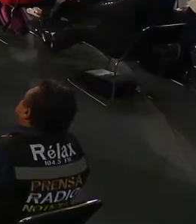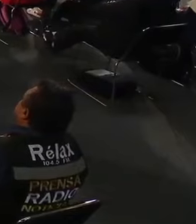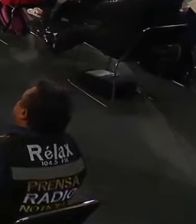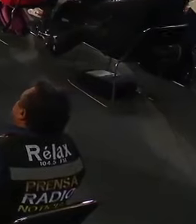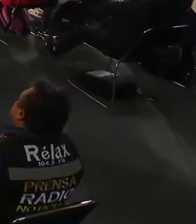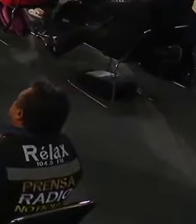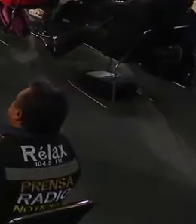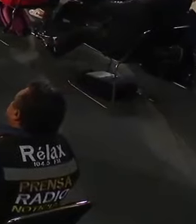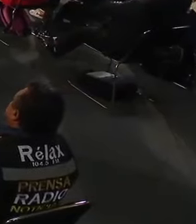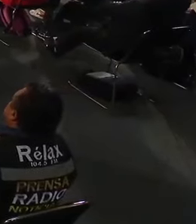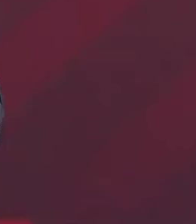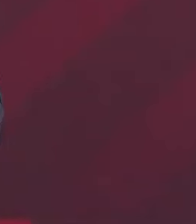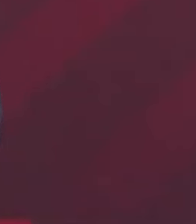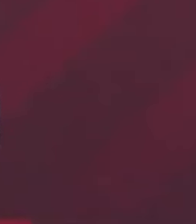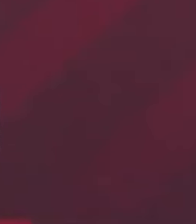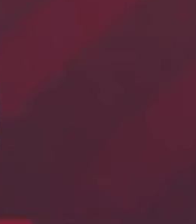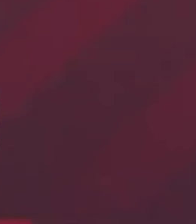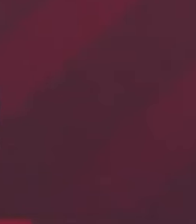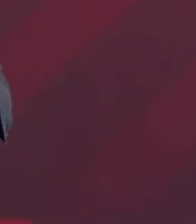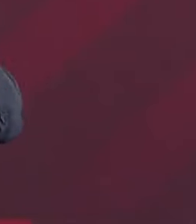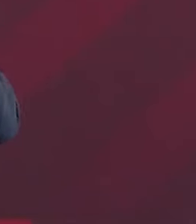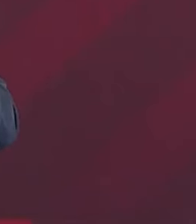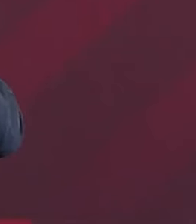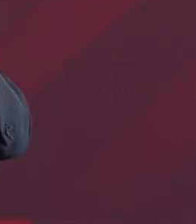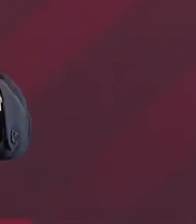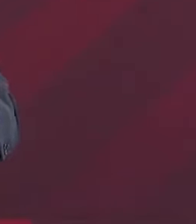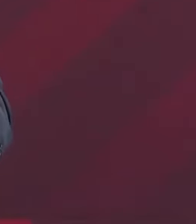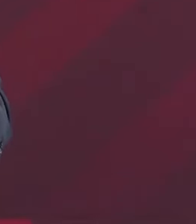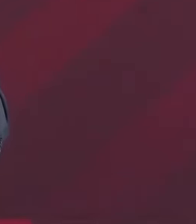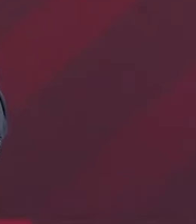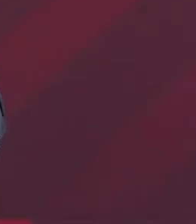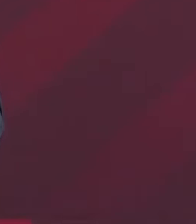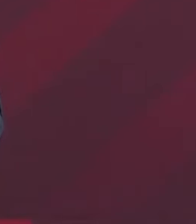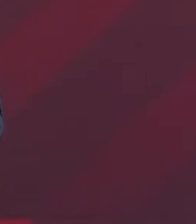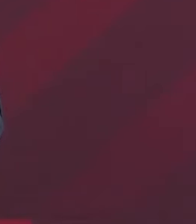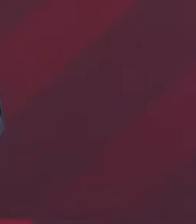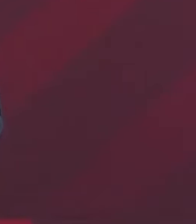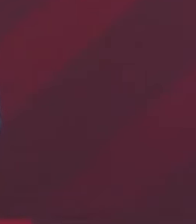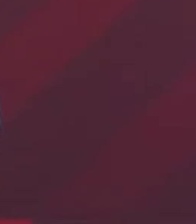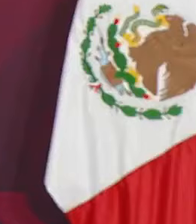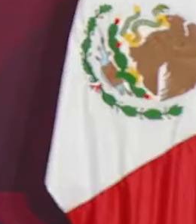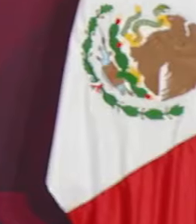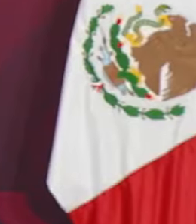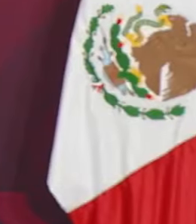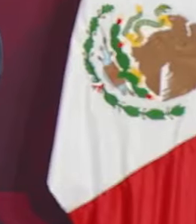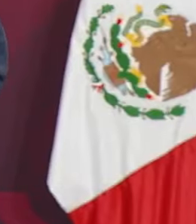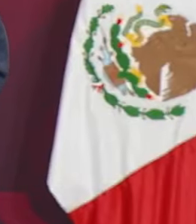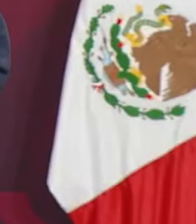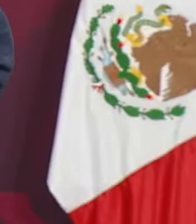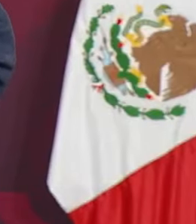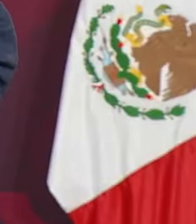además de eso, con dinero del pueblo, tú